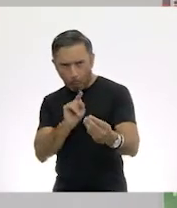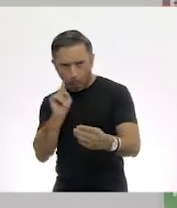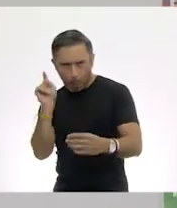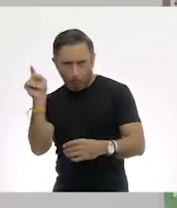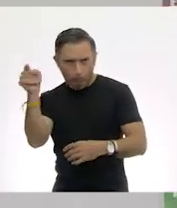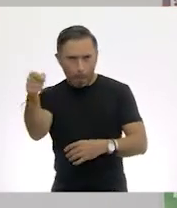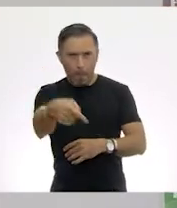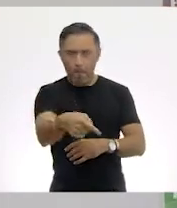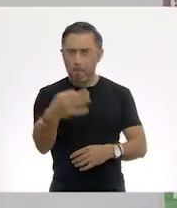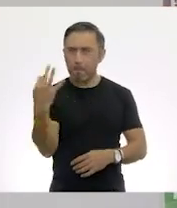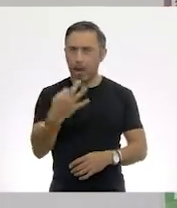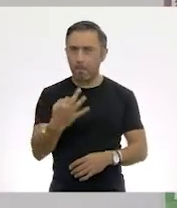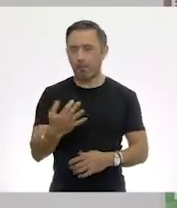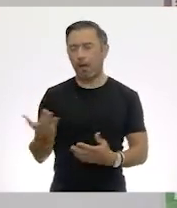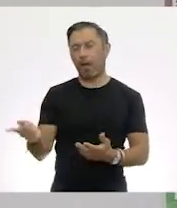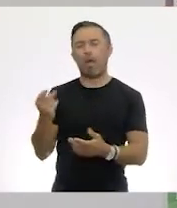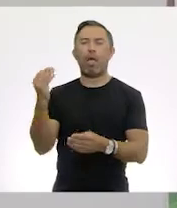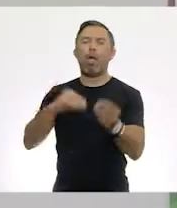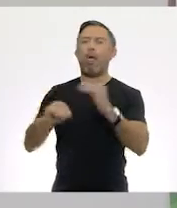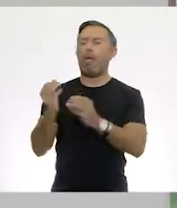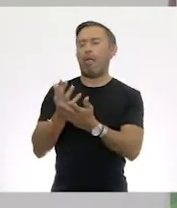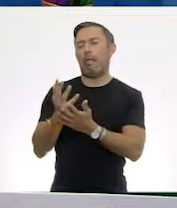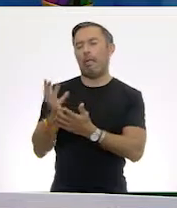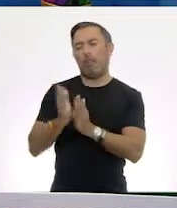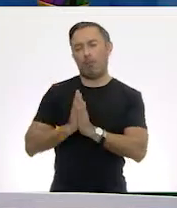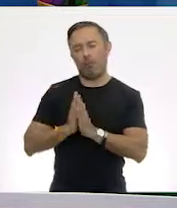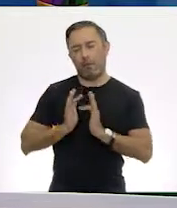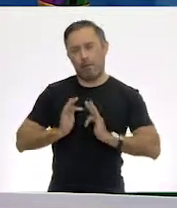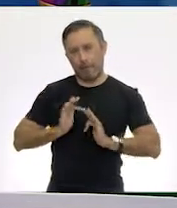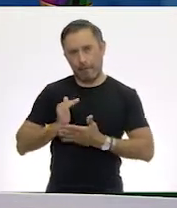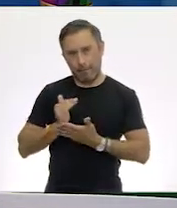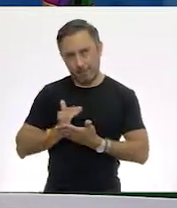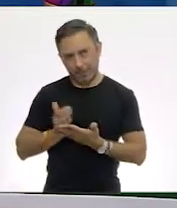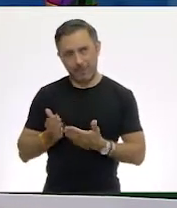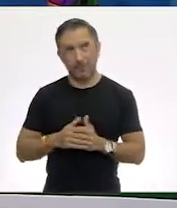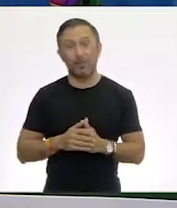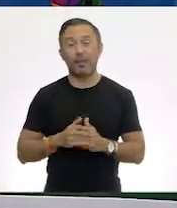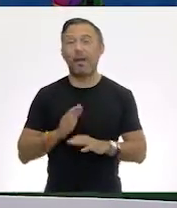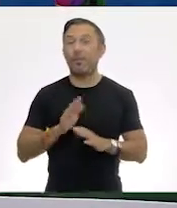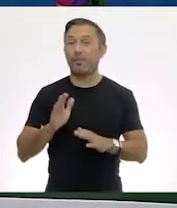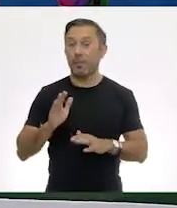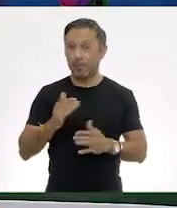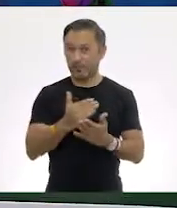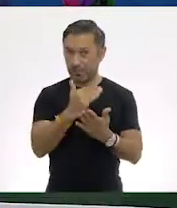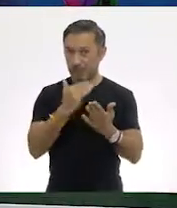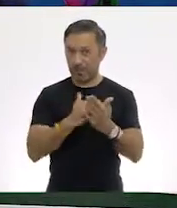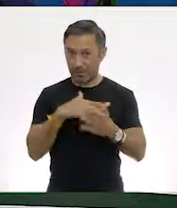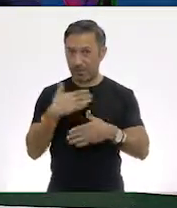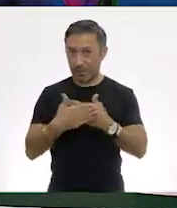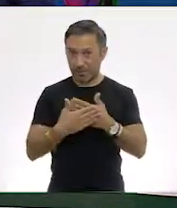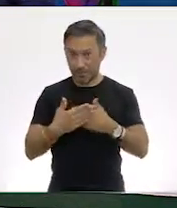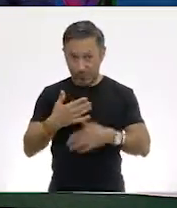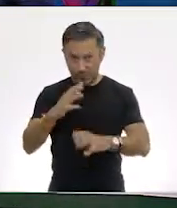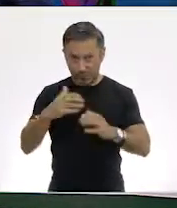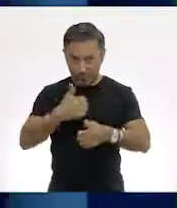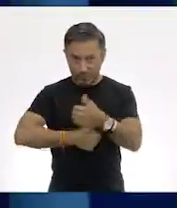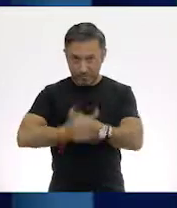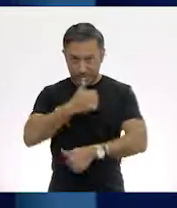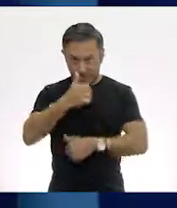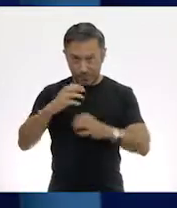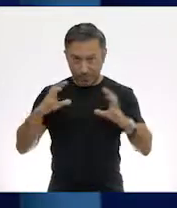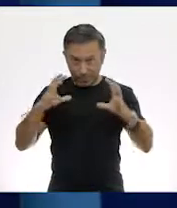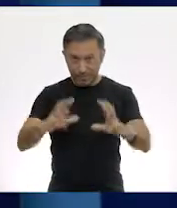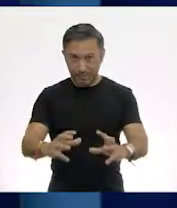Muy bien. Bueno, no es para tanto. Bien, Ton. ¿Listos para el siguiente tiro? Venga. Vamos. Mi venganza. Muy bien.